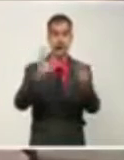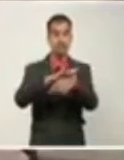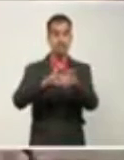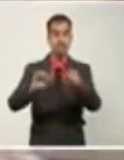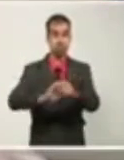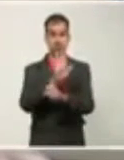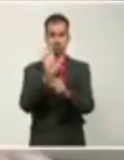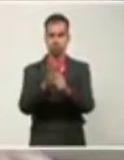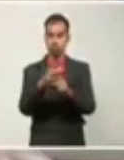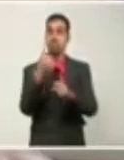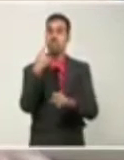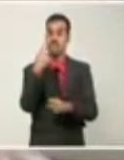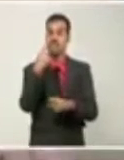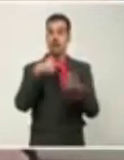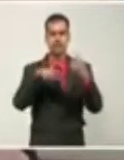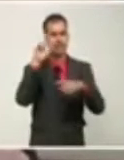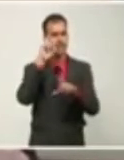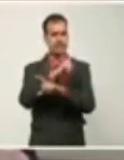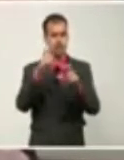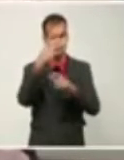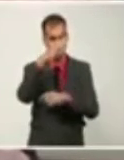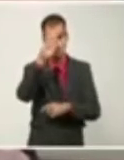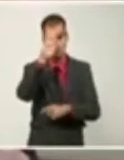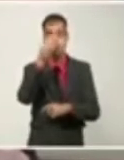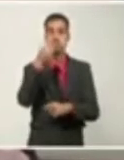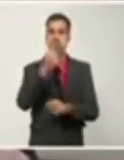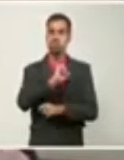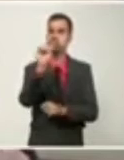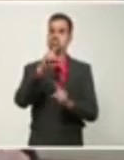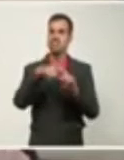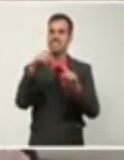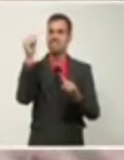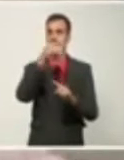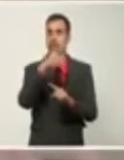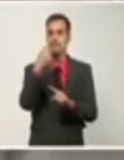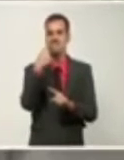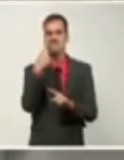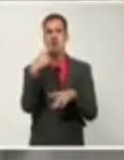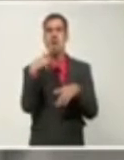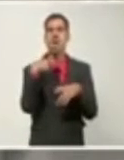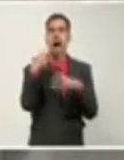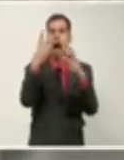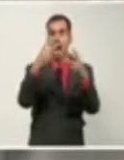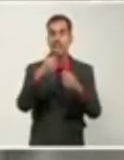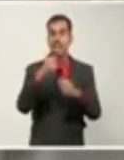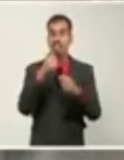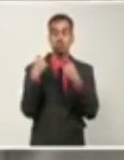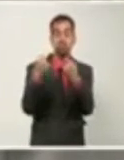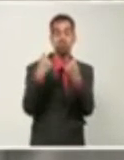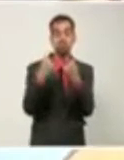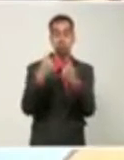¿Qué ciencia cubana para detectar la carga viral de la enfermedad?